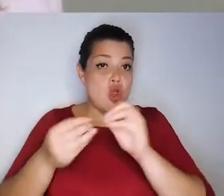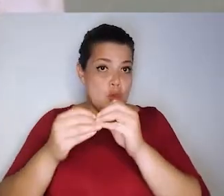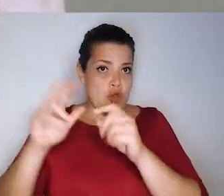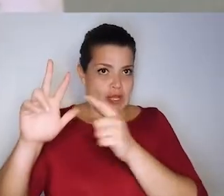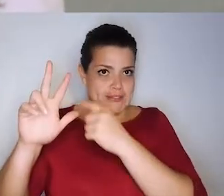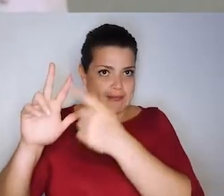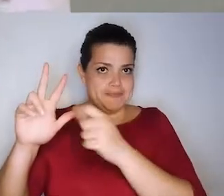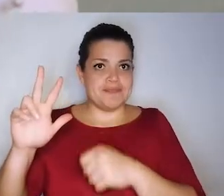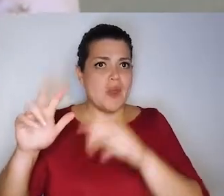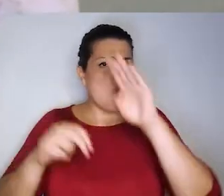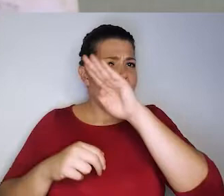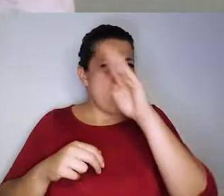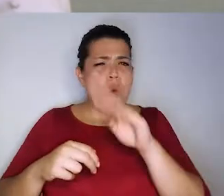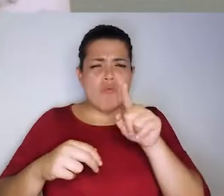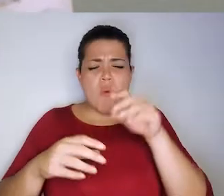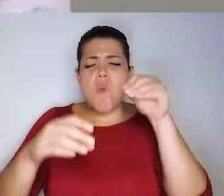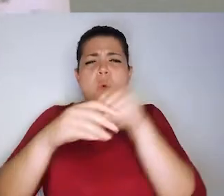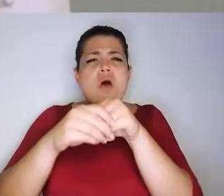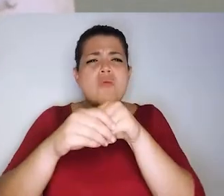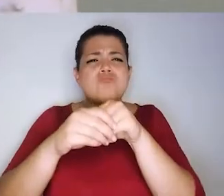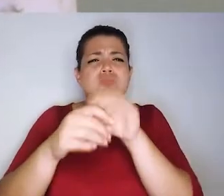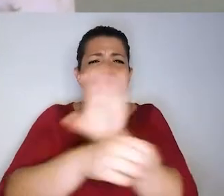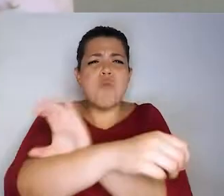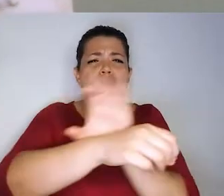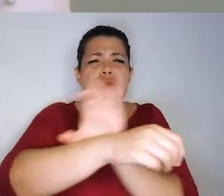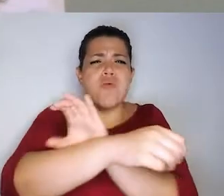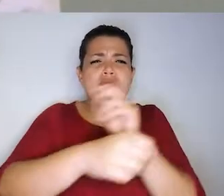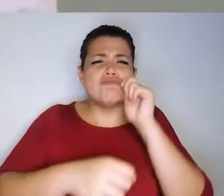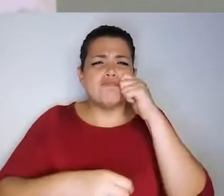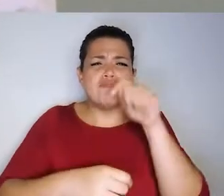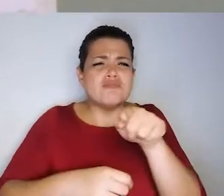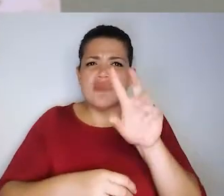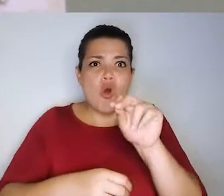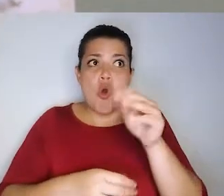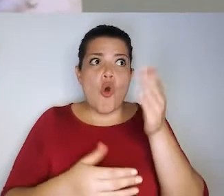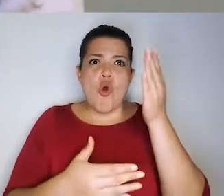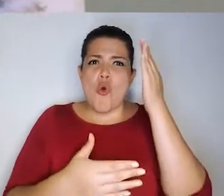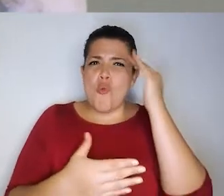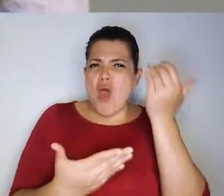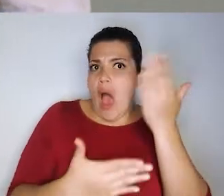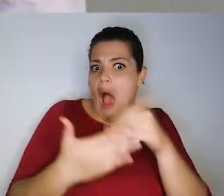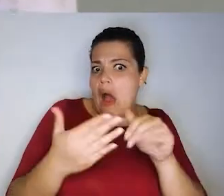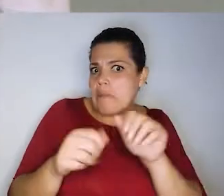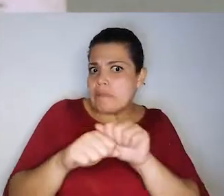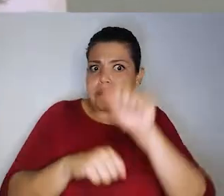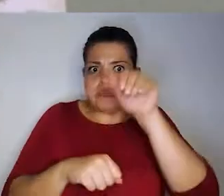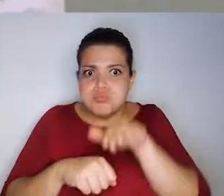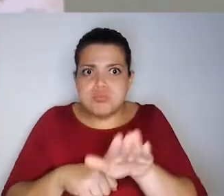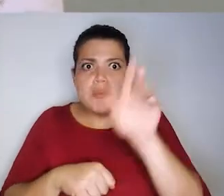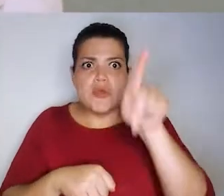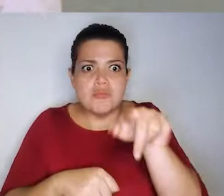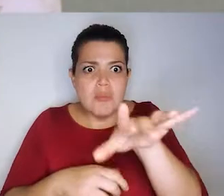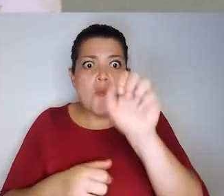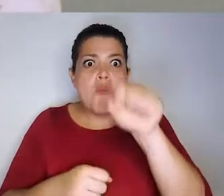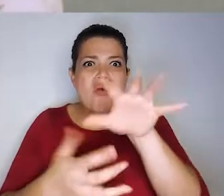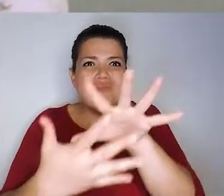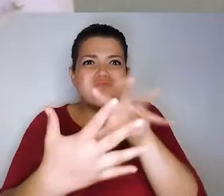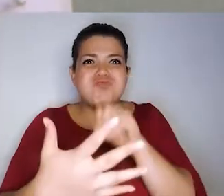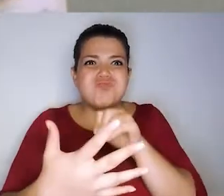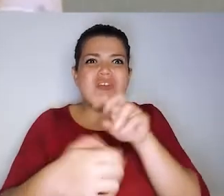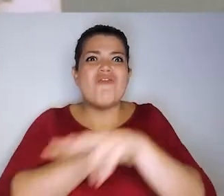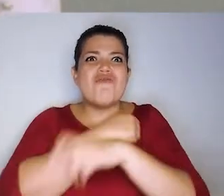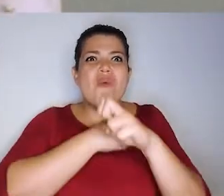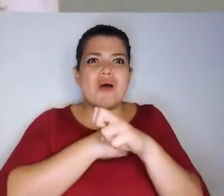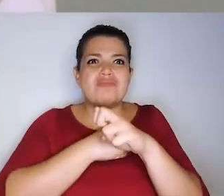Número tres, nunca guarde sus contraseñas en el navegador, ya que si alguien accede a su dispositivo,